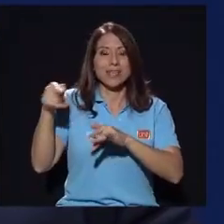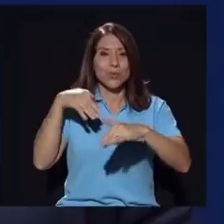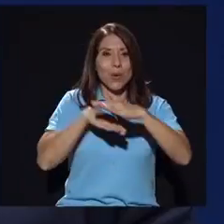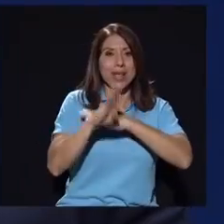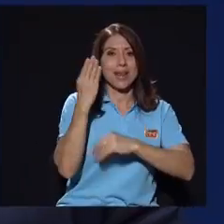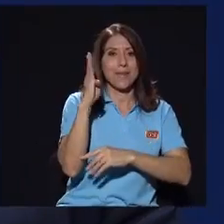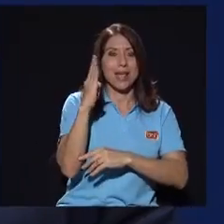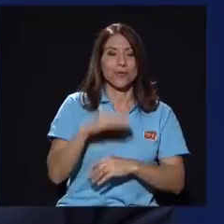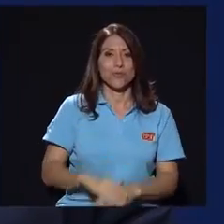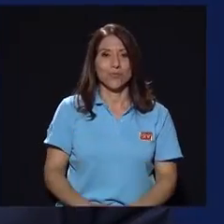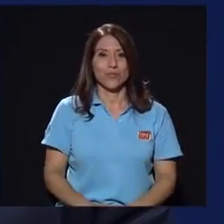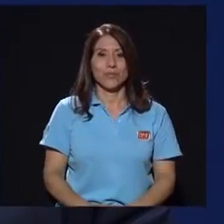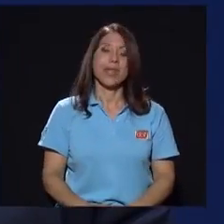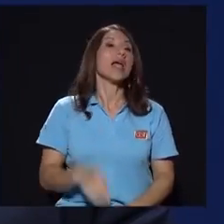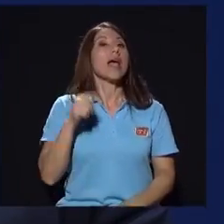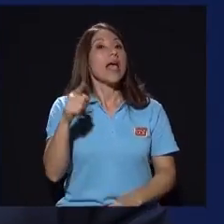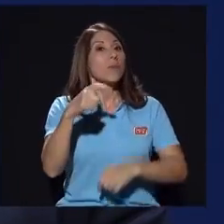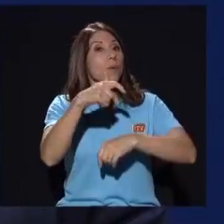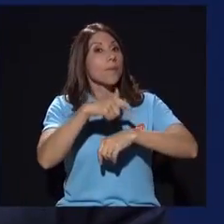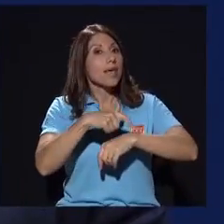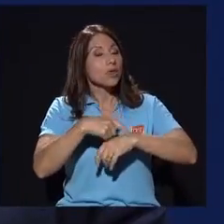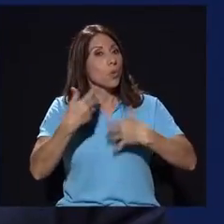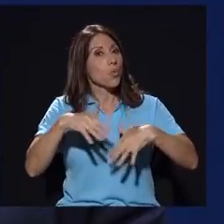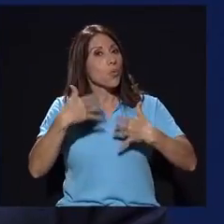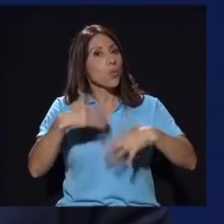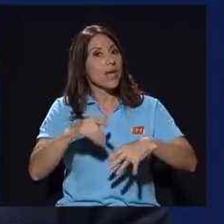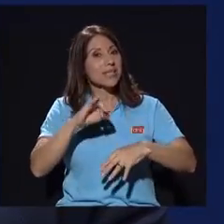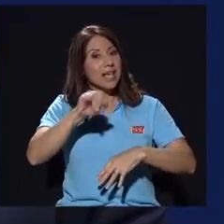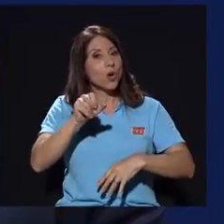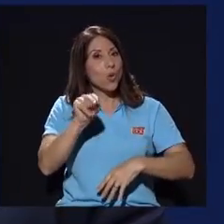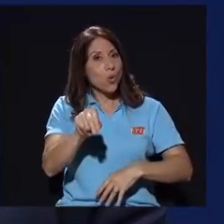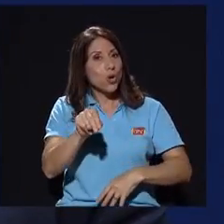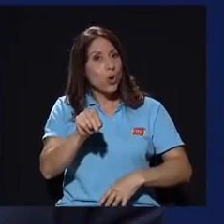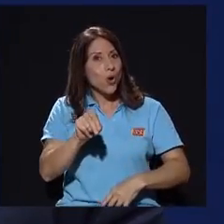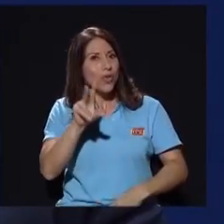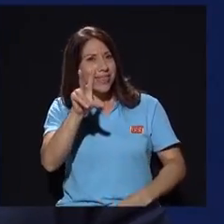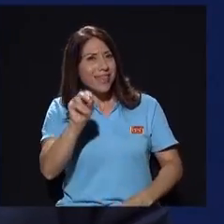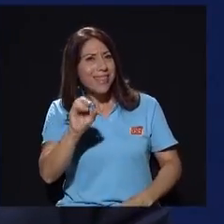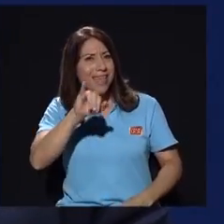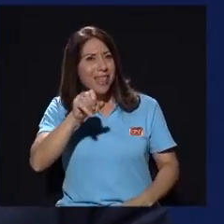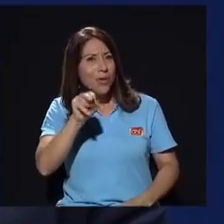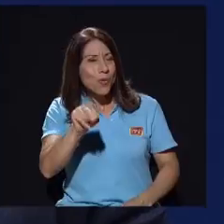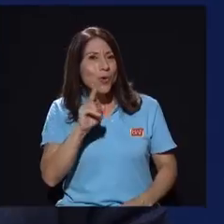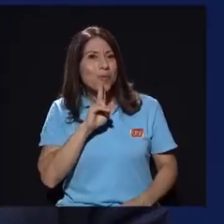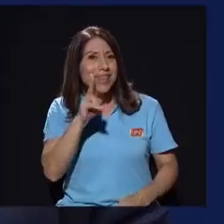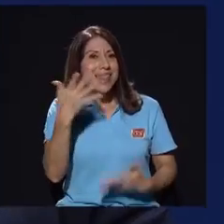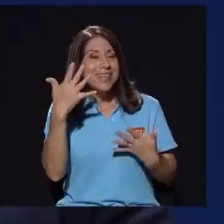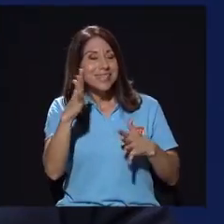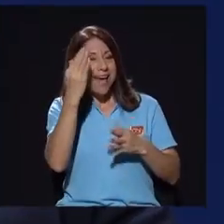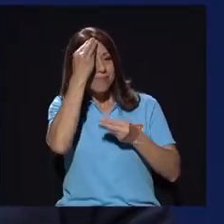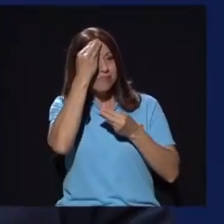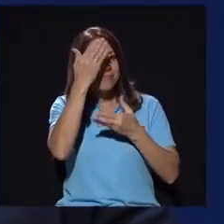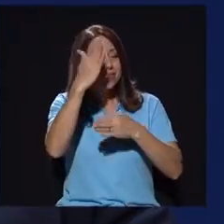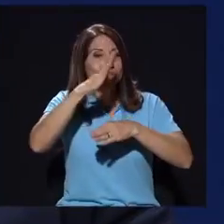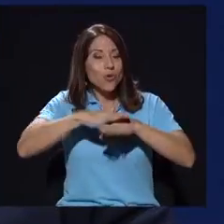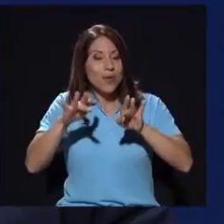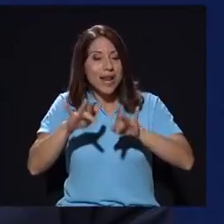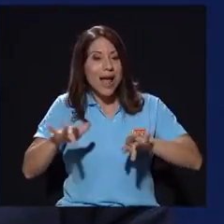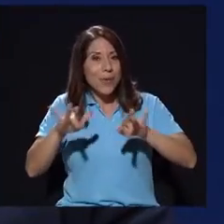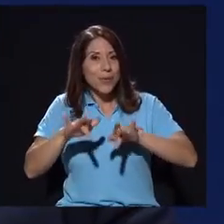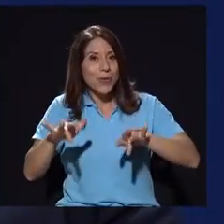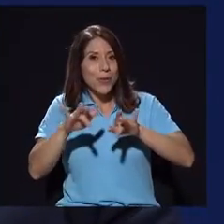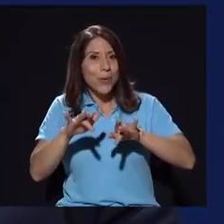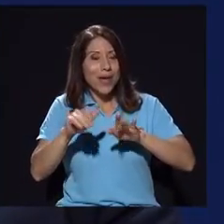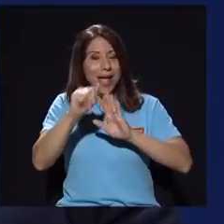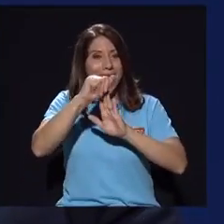porque el momento histórico de junio, ¿verdad? Cuando se da a conocer el audio, el 30 de junio, en el acta del 30 de junio de